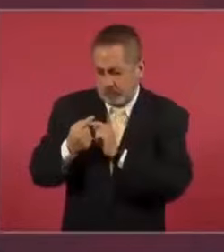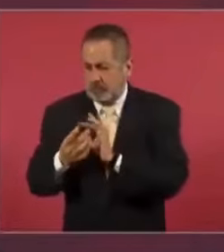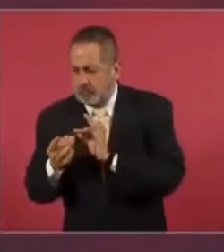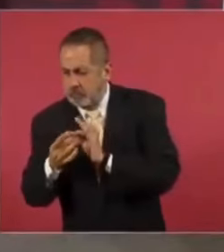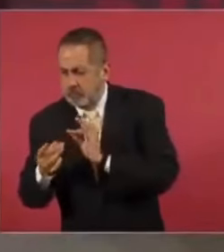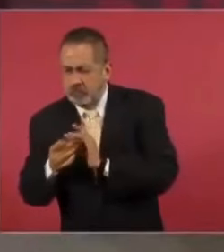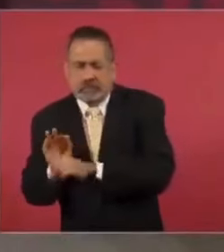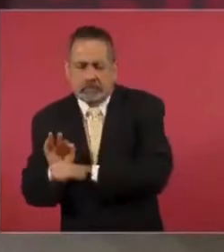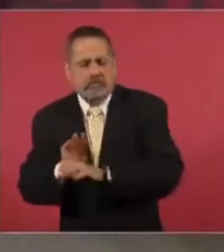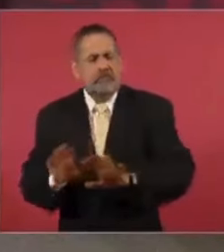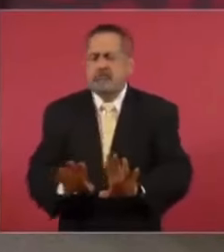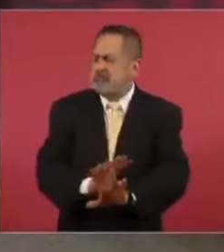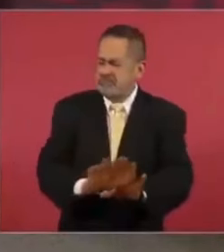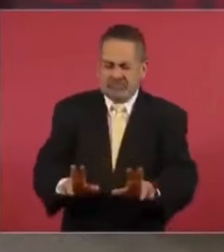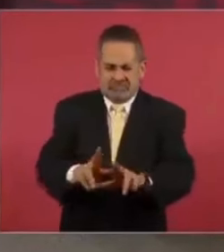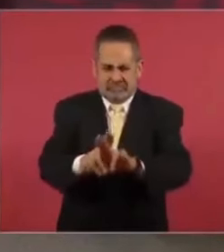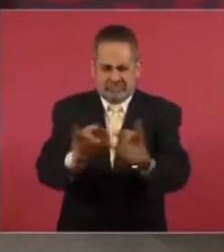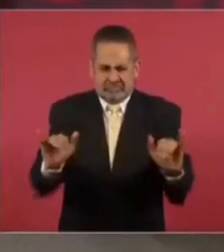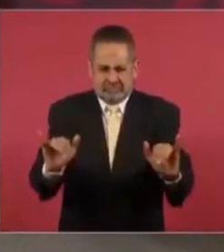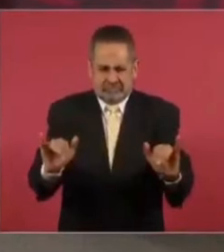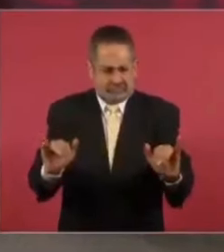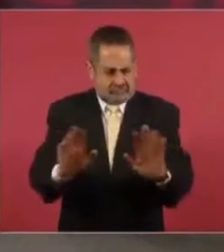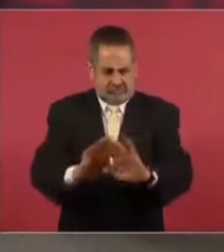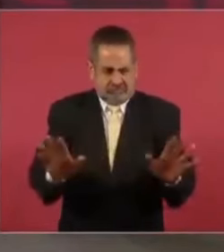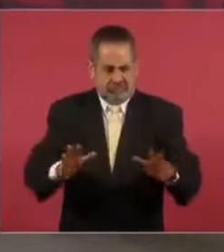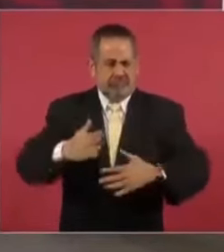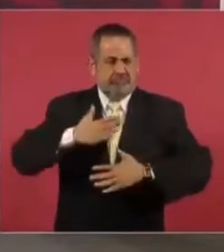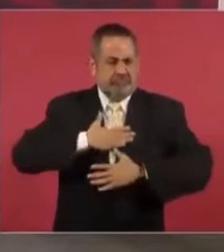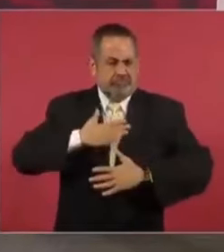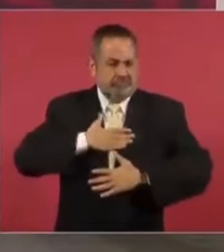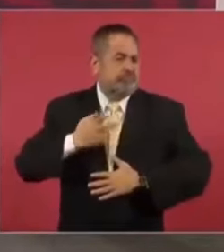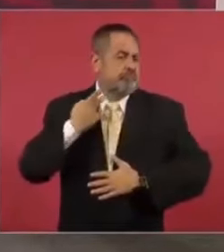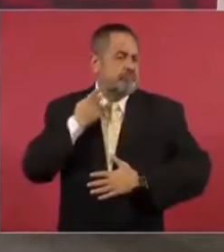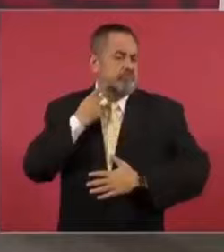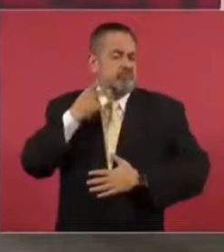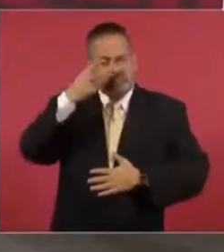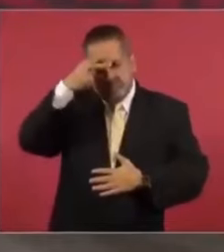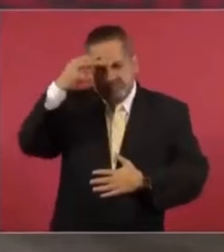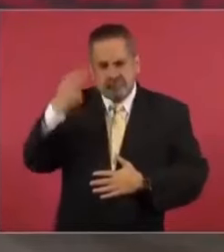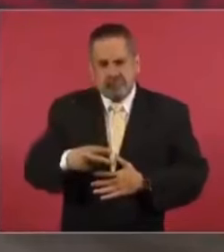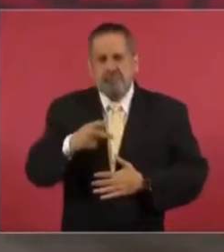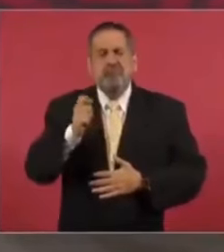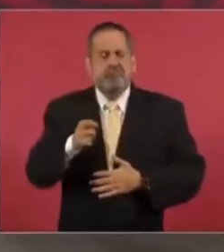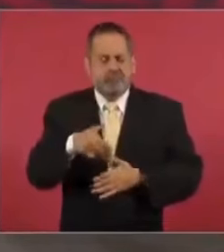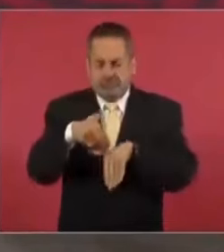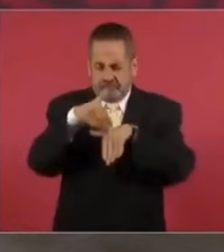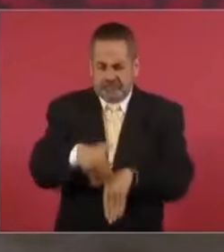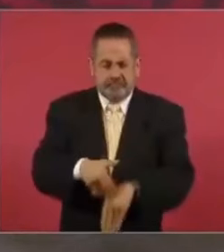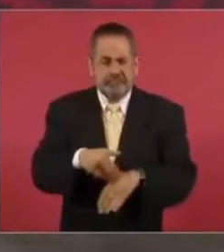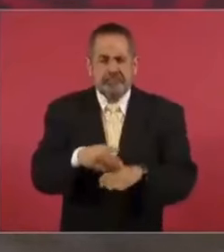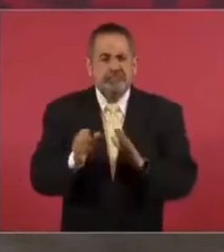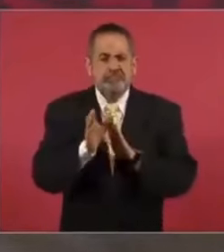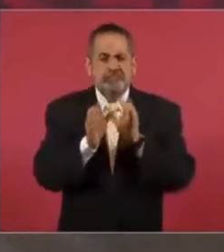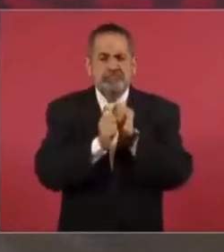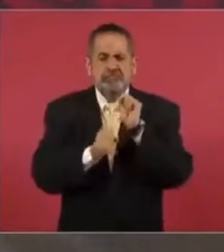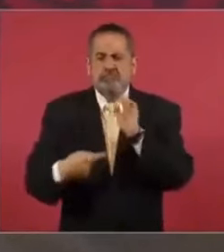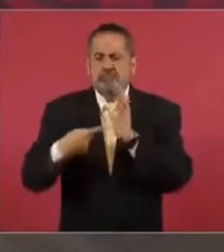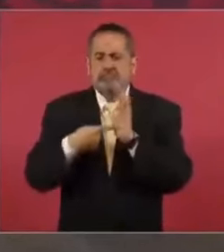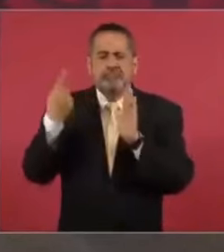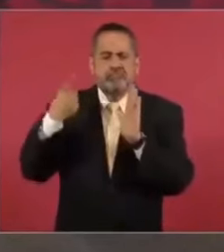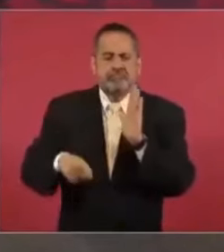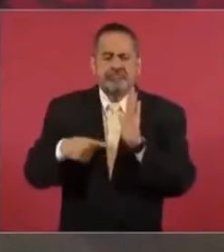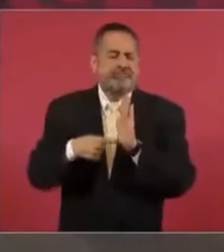La política exterior de México en este tiempo se ajusta a lo que